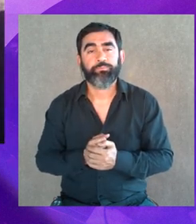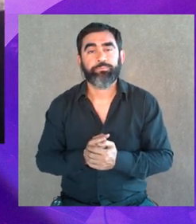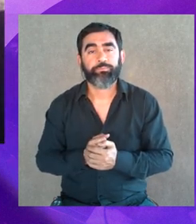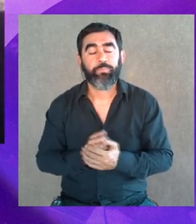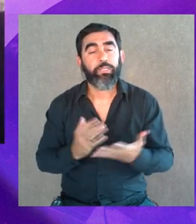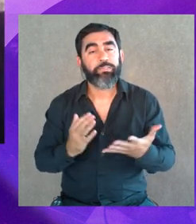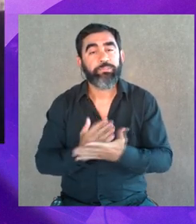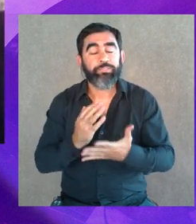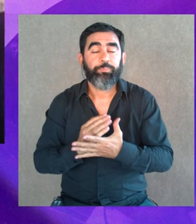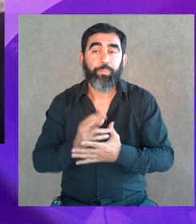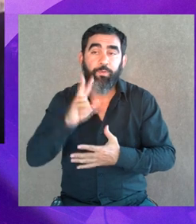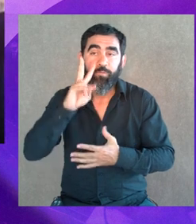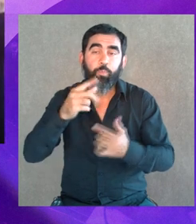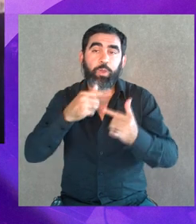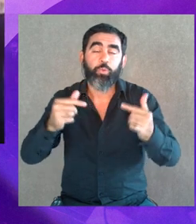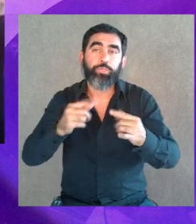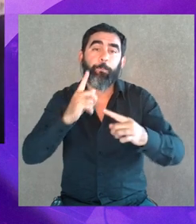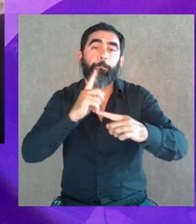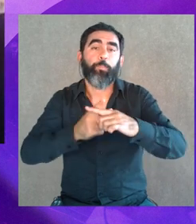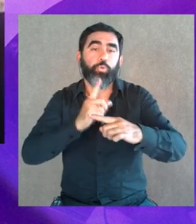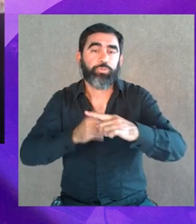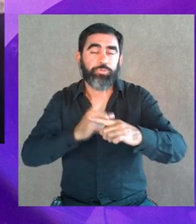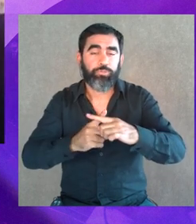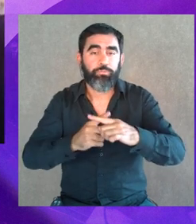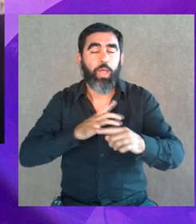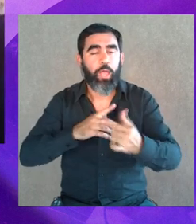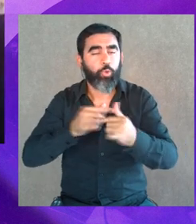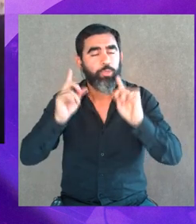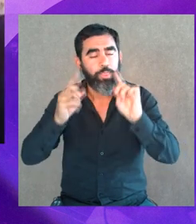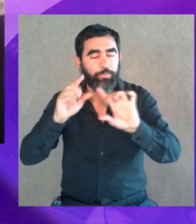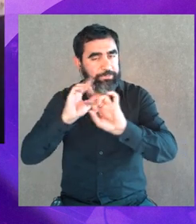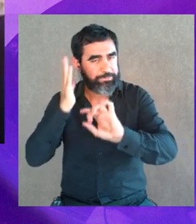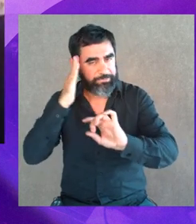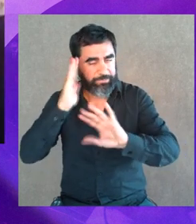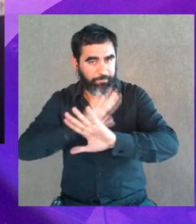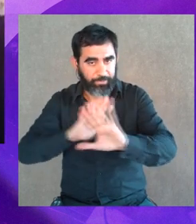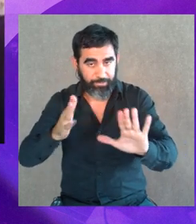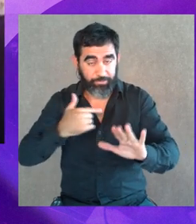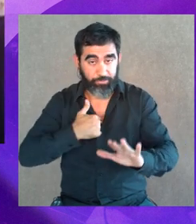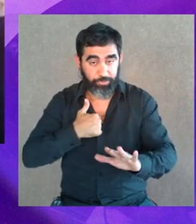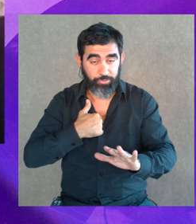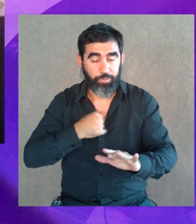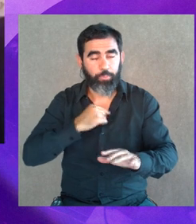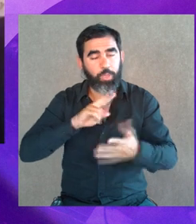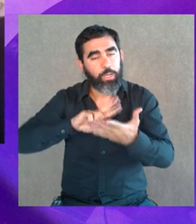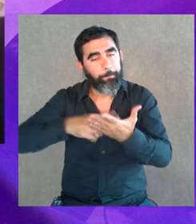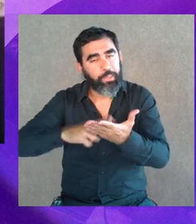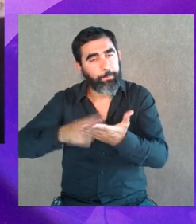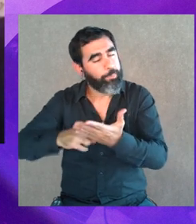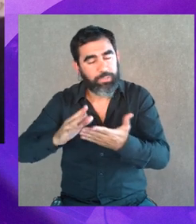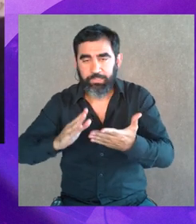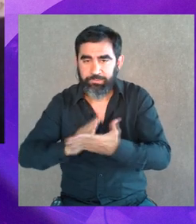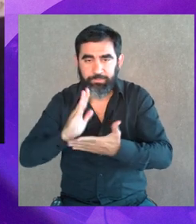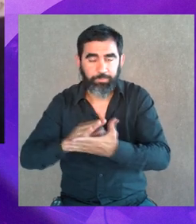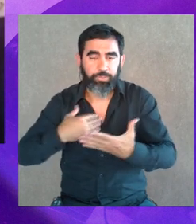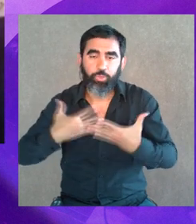siempre tratamos de ver el vaso medio lleno, ¿no? Hay una cosa que tenemos que tener clara, mí, últimamente yo estoy un poco repetitiva en el